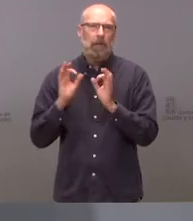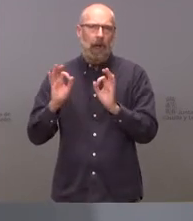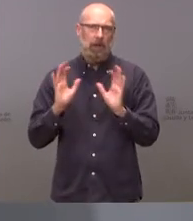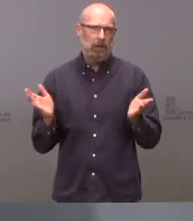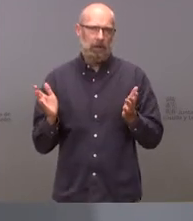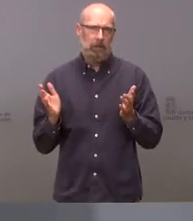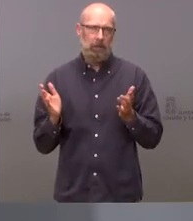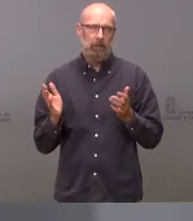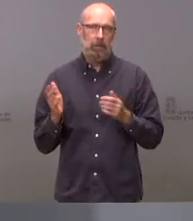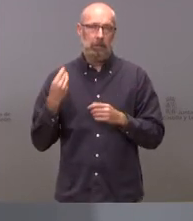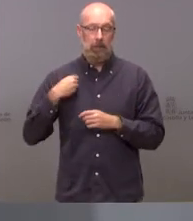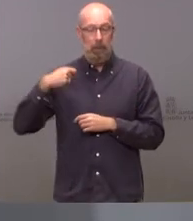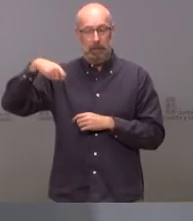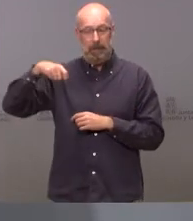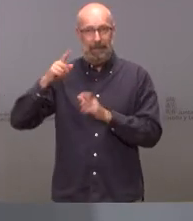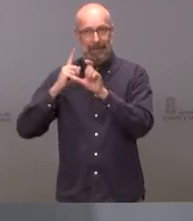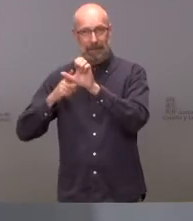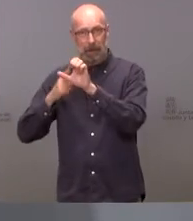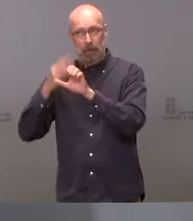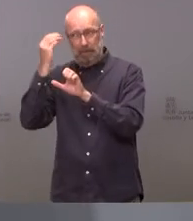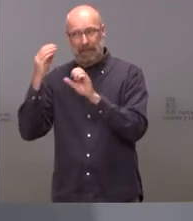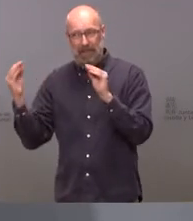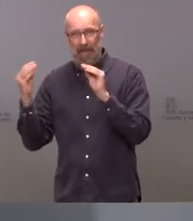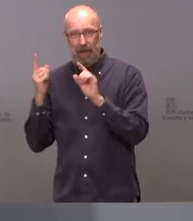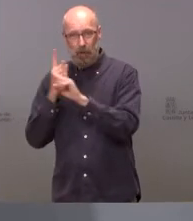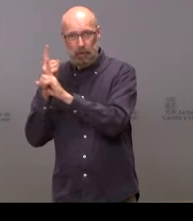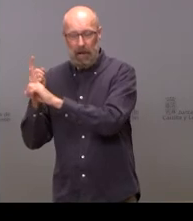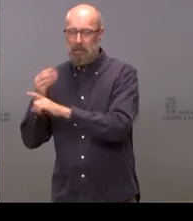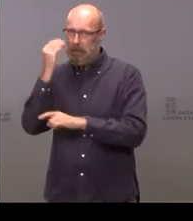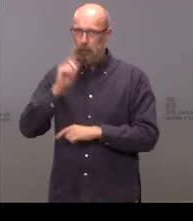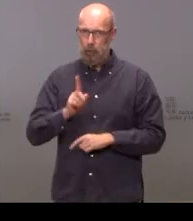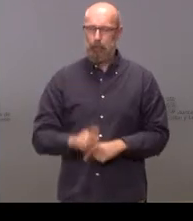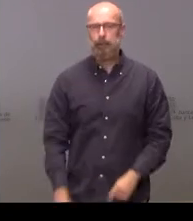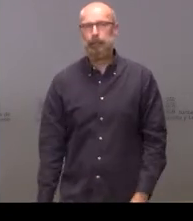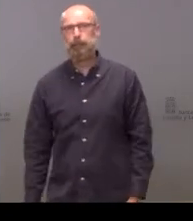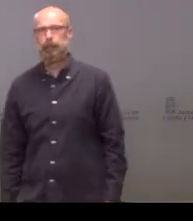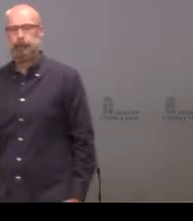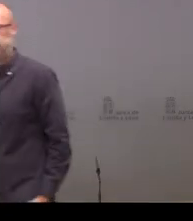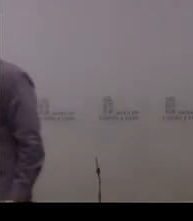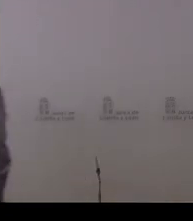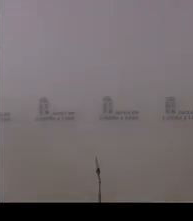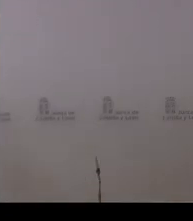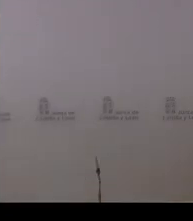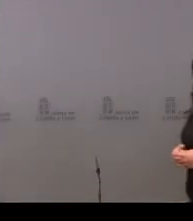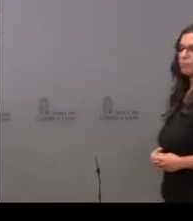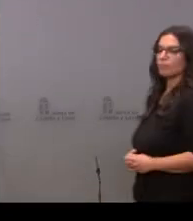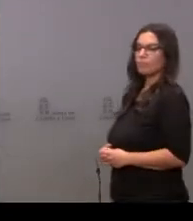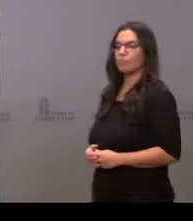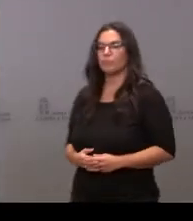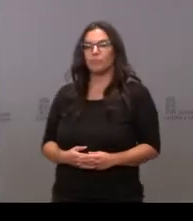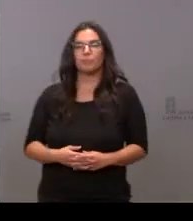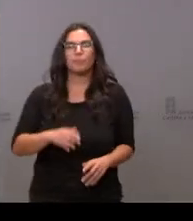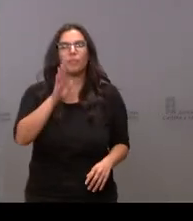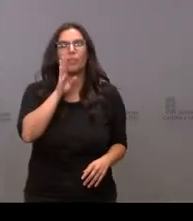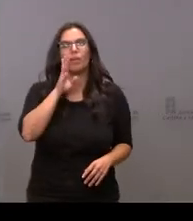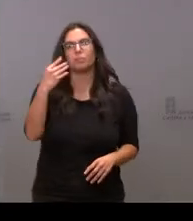que el presidente de Extremadura lo piense ¿Plazos? Preguntaba me parece que el plazo